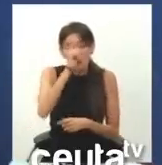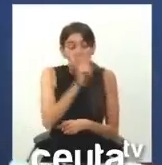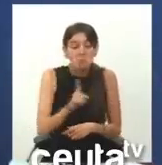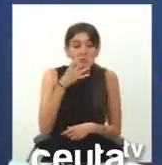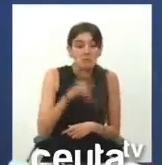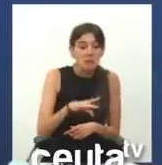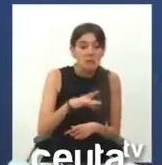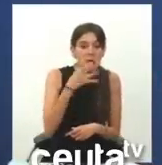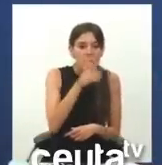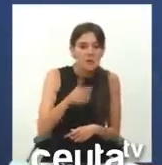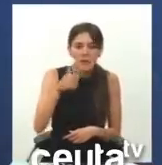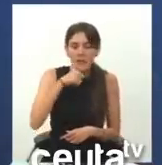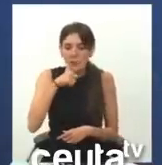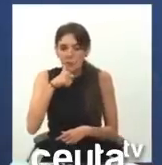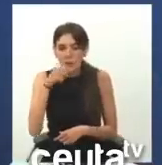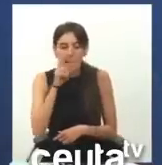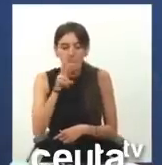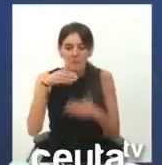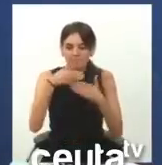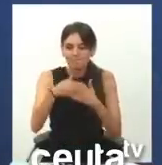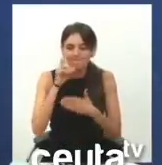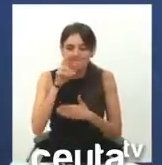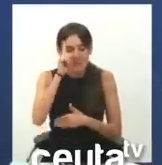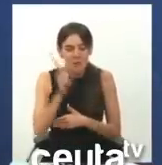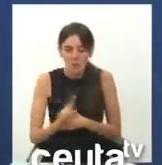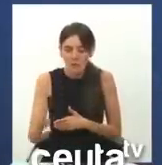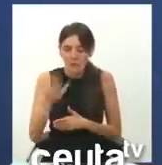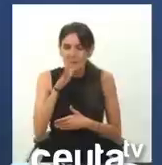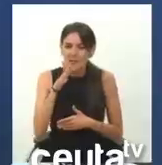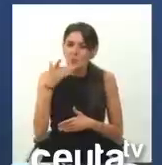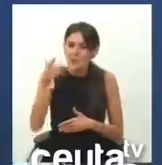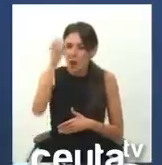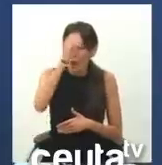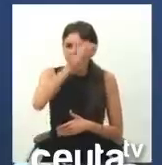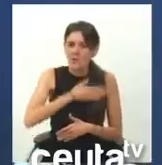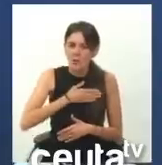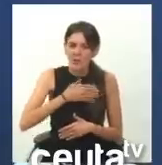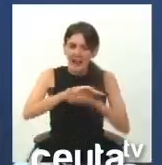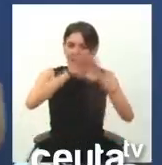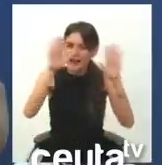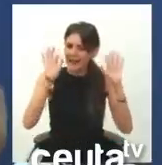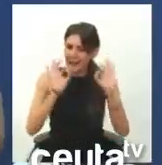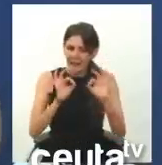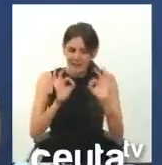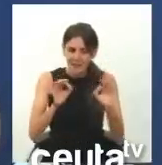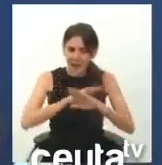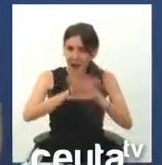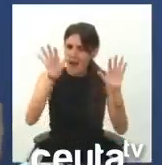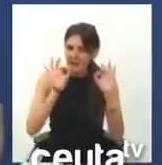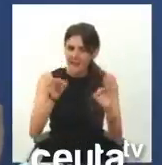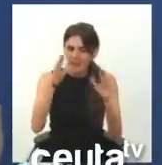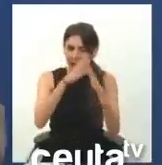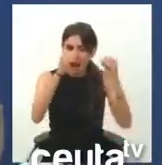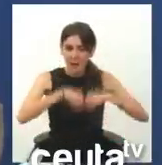mira o no por Ceuta. Y nuestra postura ha estado absolutamente clara respecto del